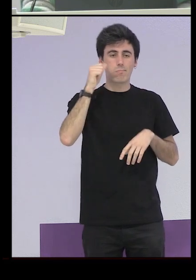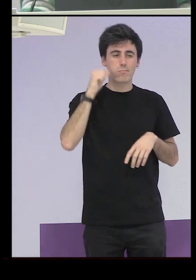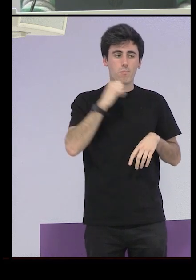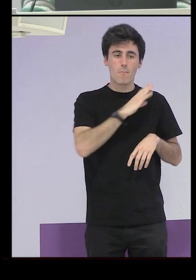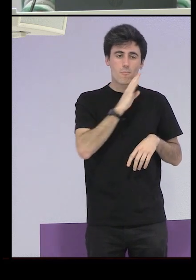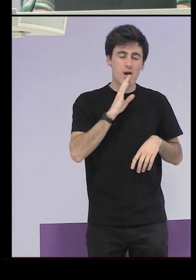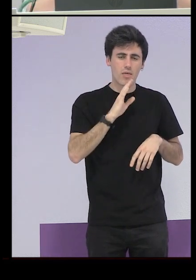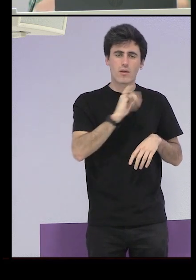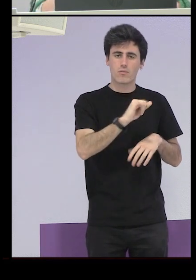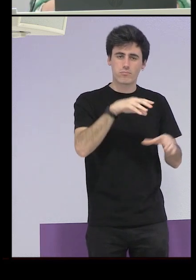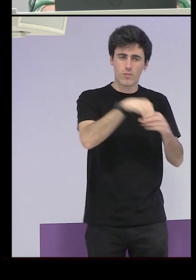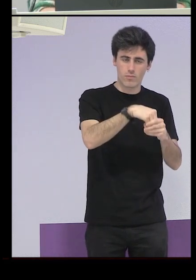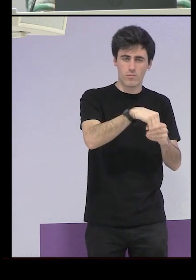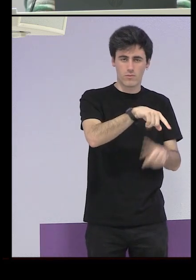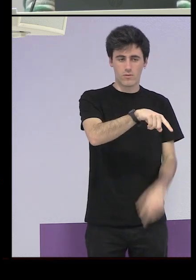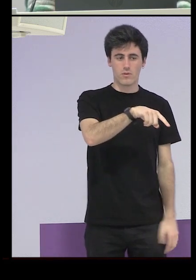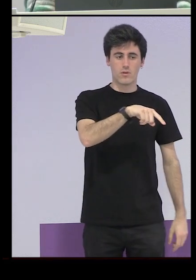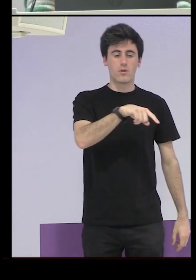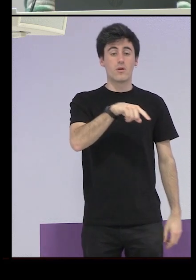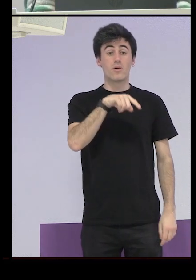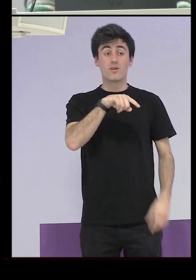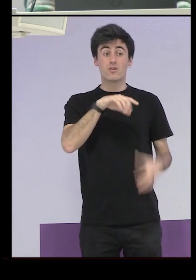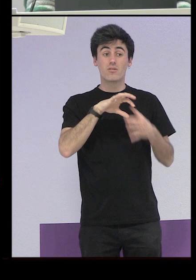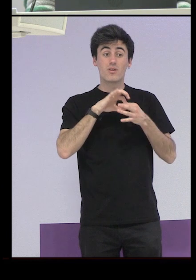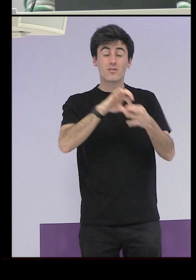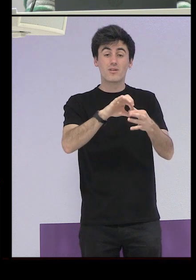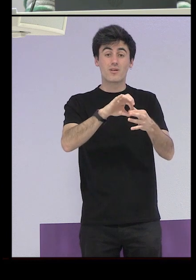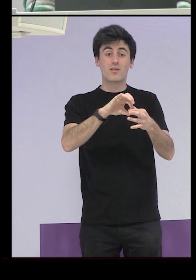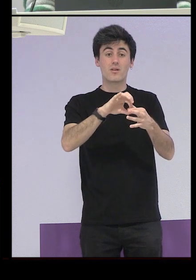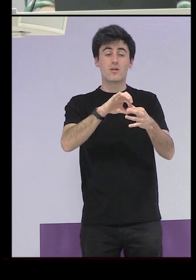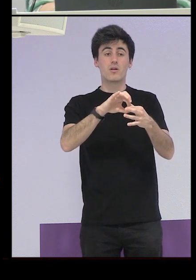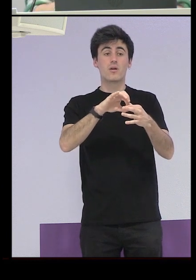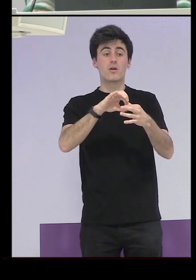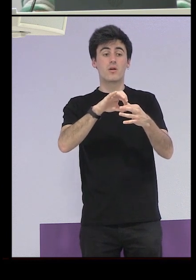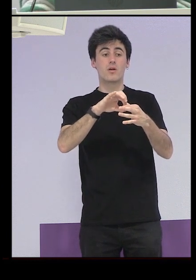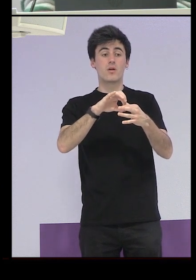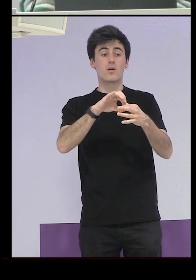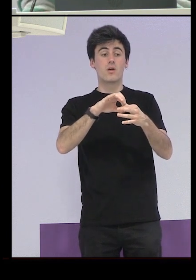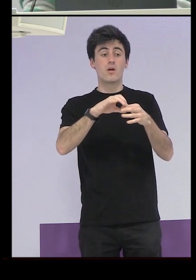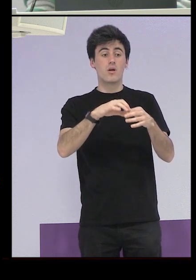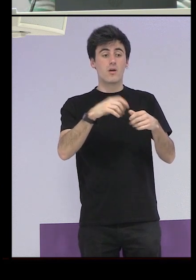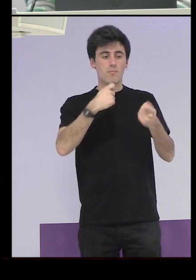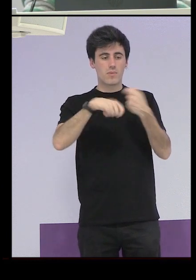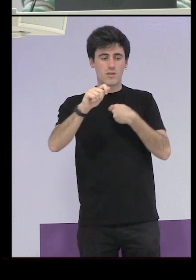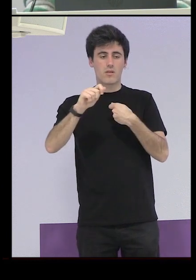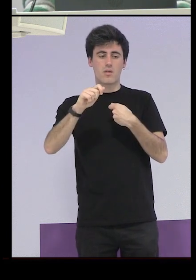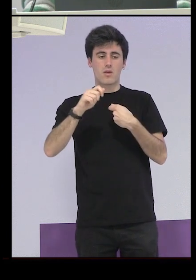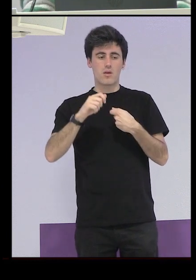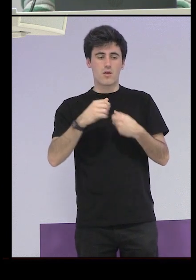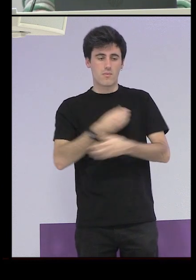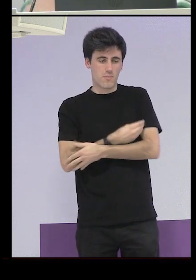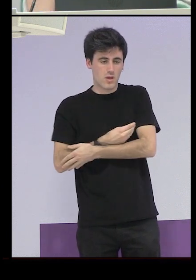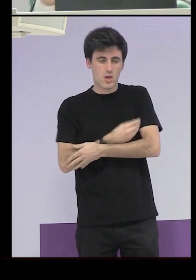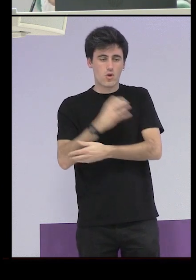todos estos centros están íntimamente ligados con el tráfico de bebés robados o con las adopciones ilegales en algunos